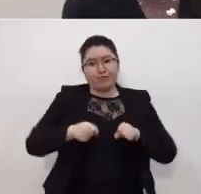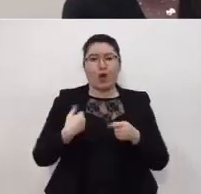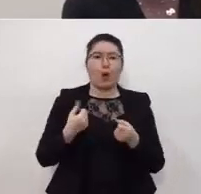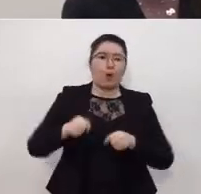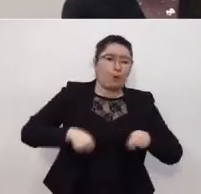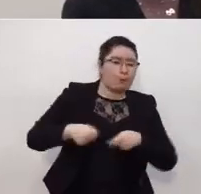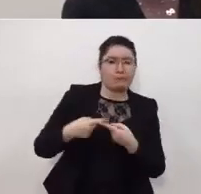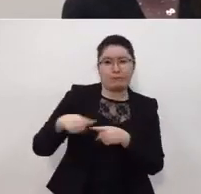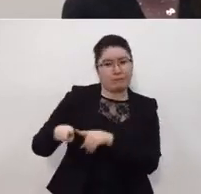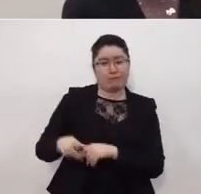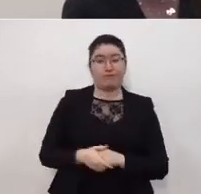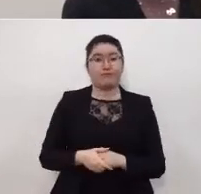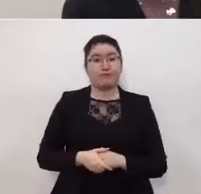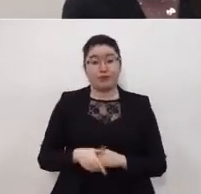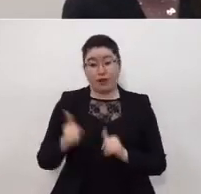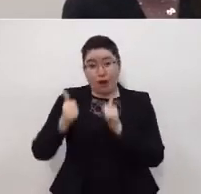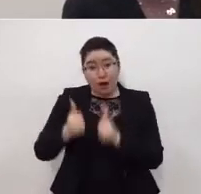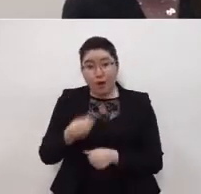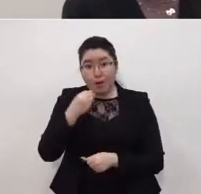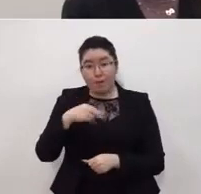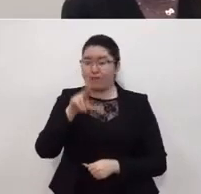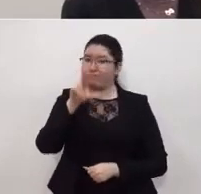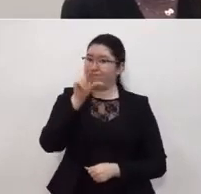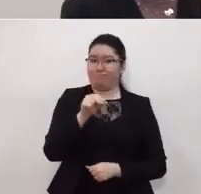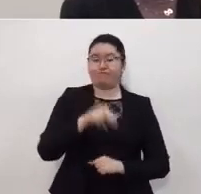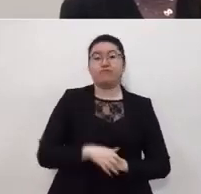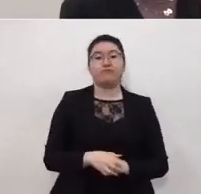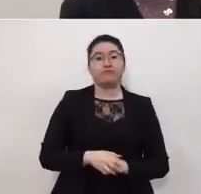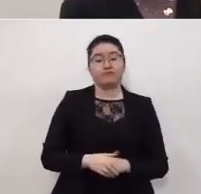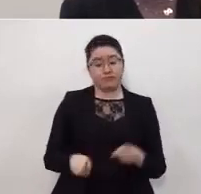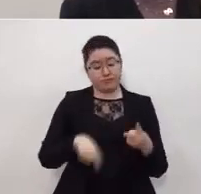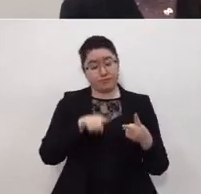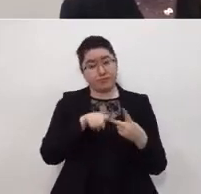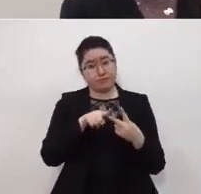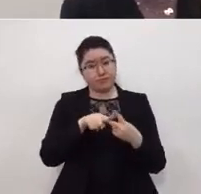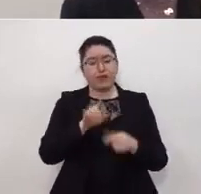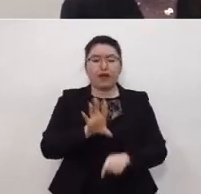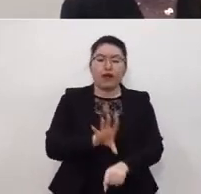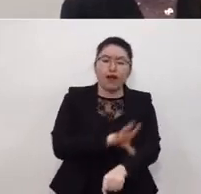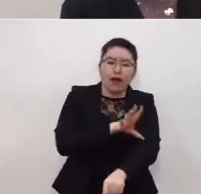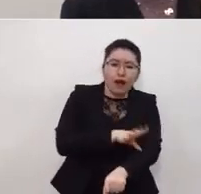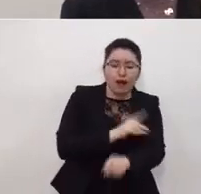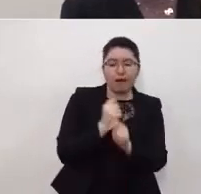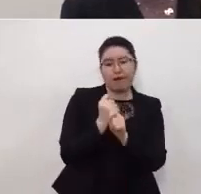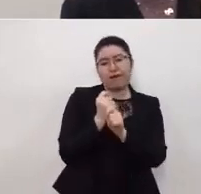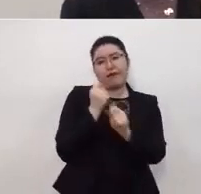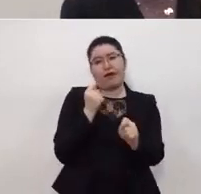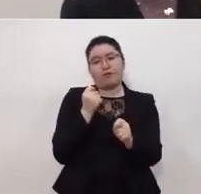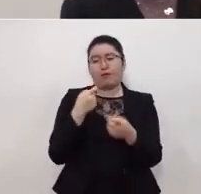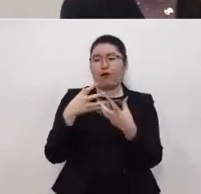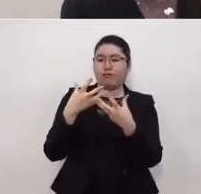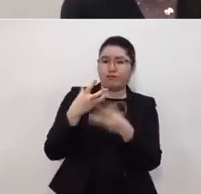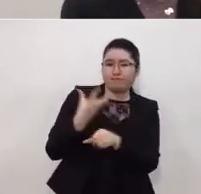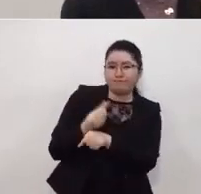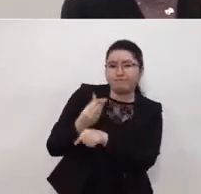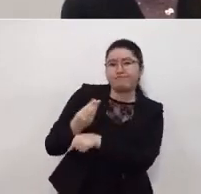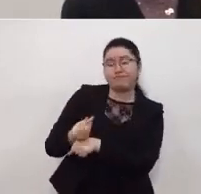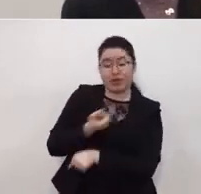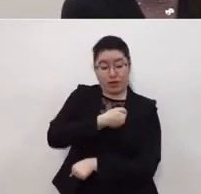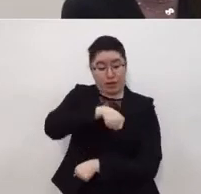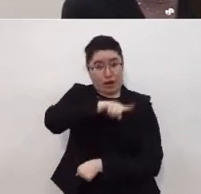los locales. El segundo son los sectores de energía transporte manufactura salud